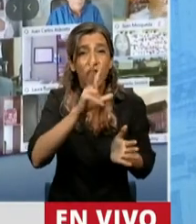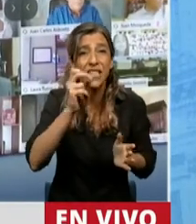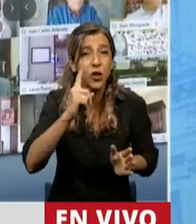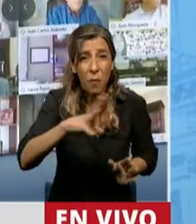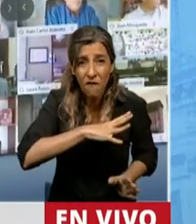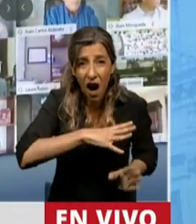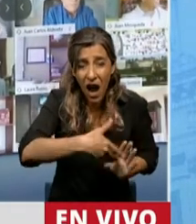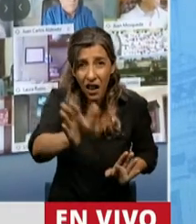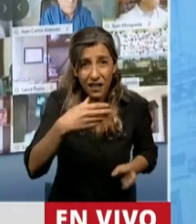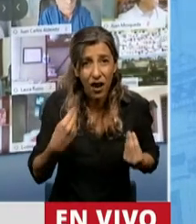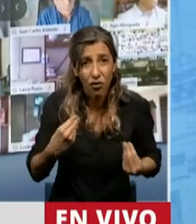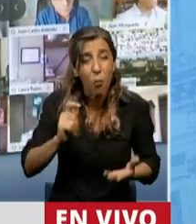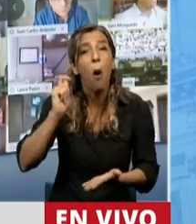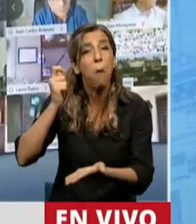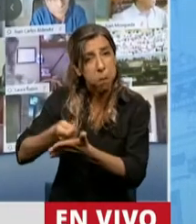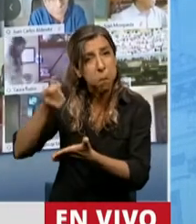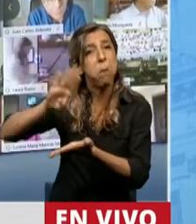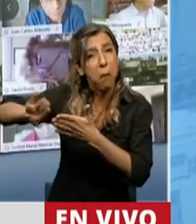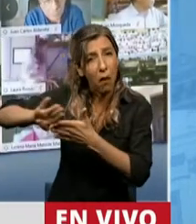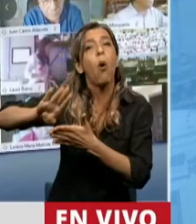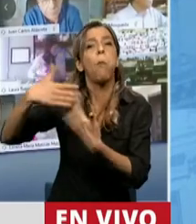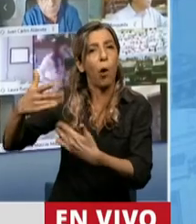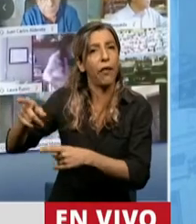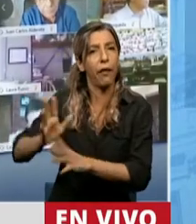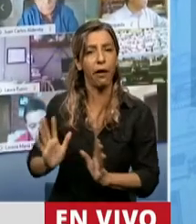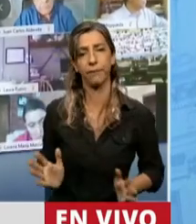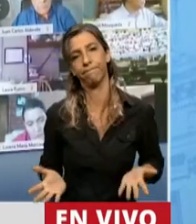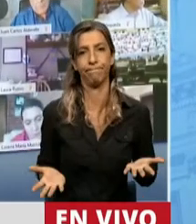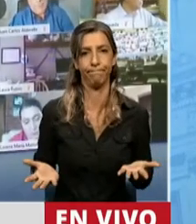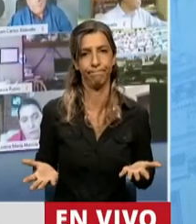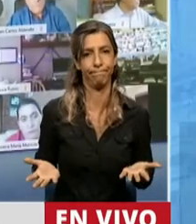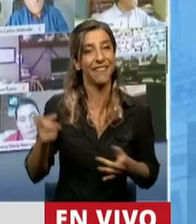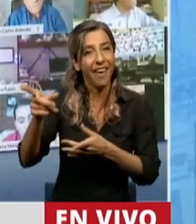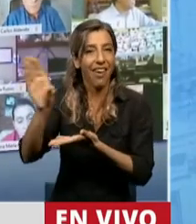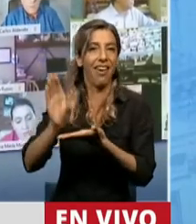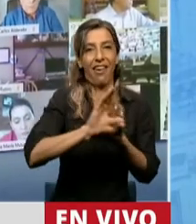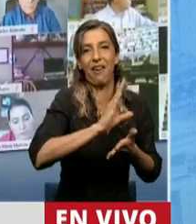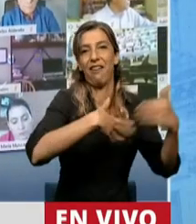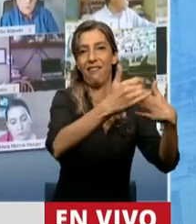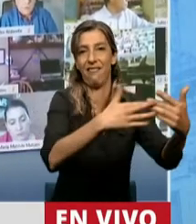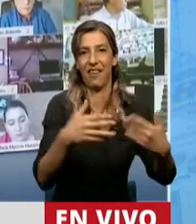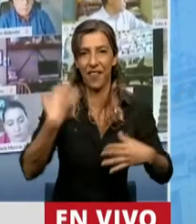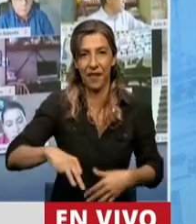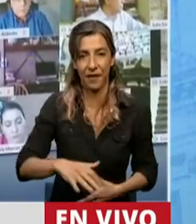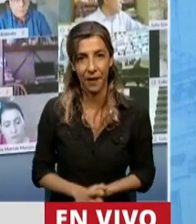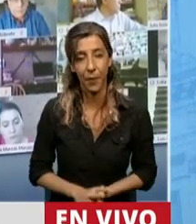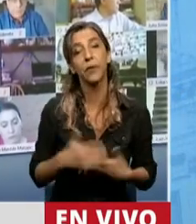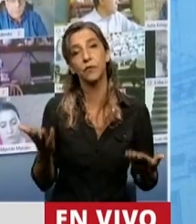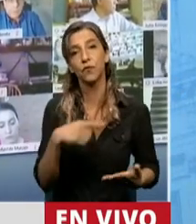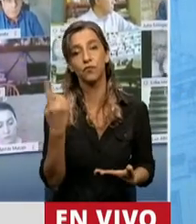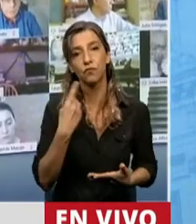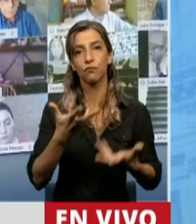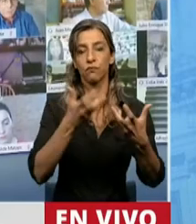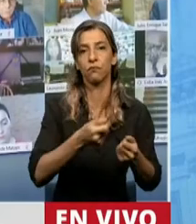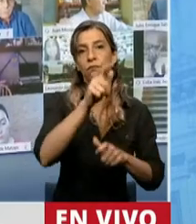creemos que es necesario cambiar el rumbo y que justamente son las trabajadoras y los trabajadores los más humildes que hoy están con la acción